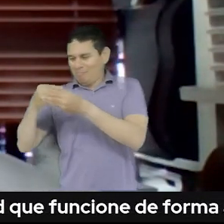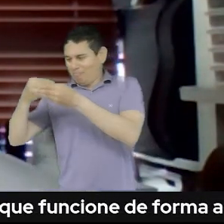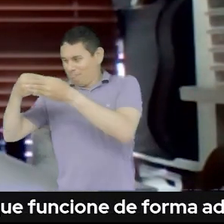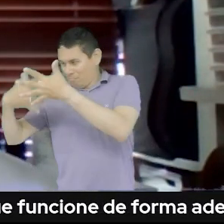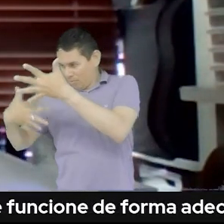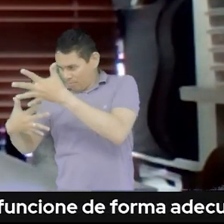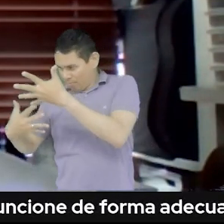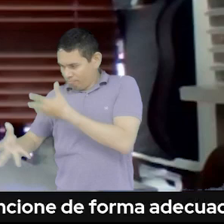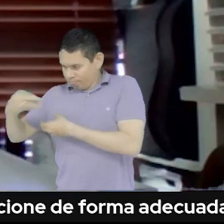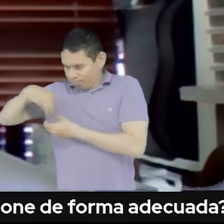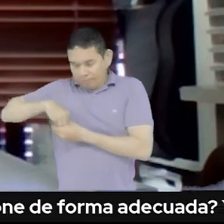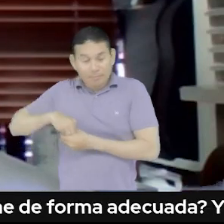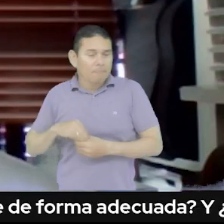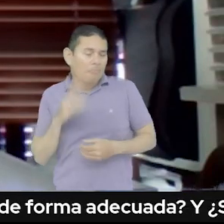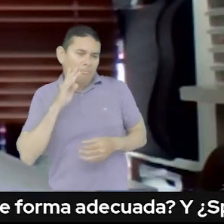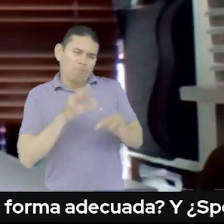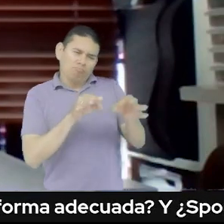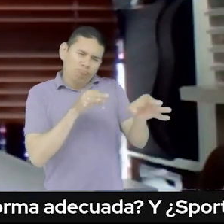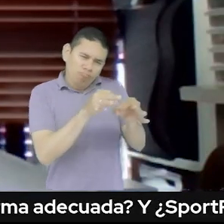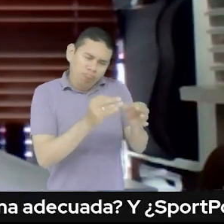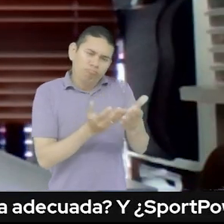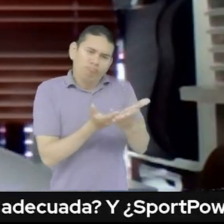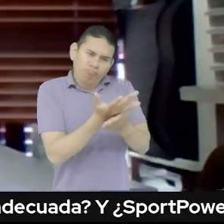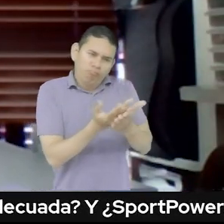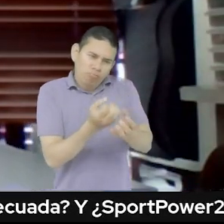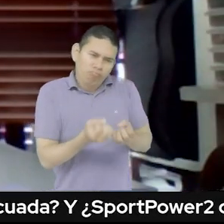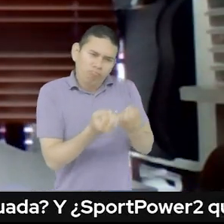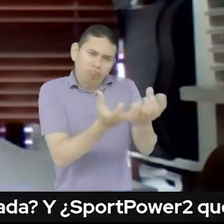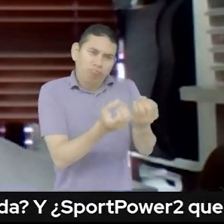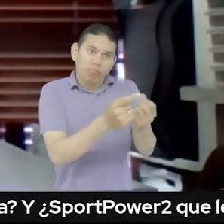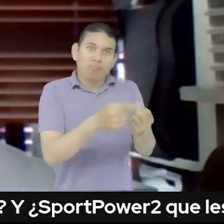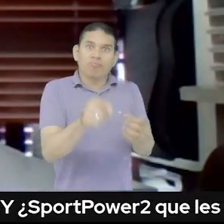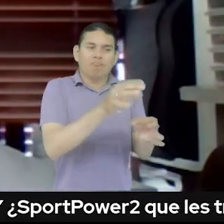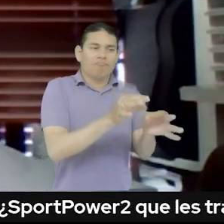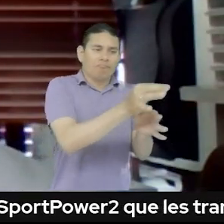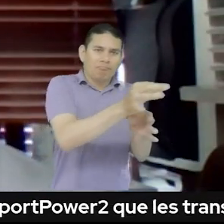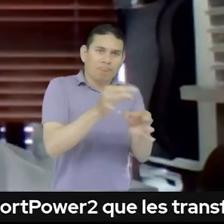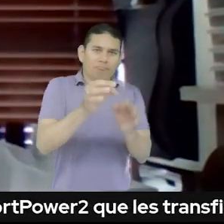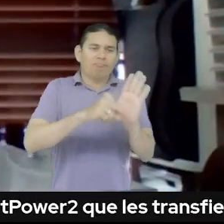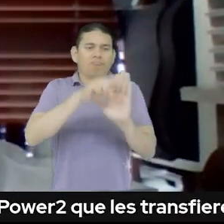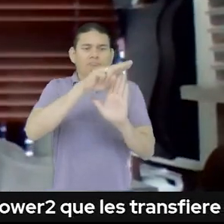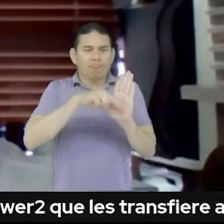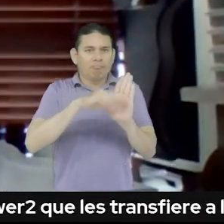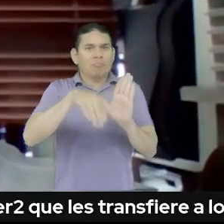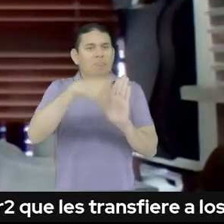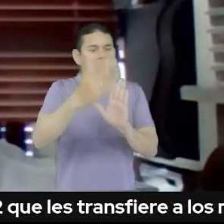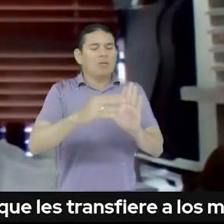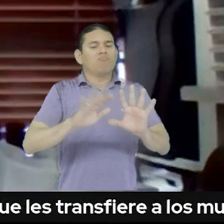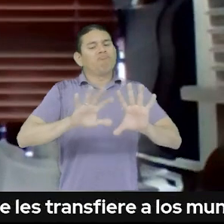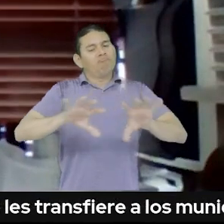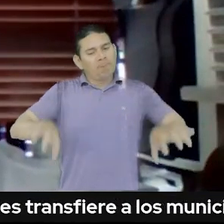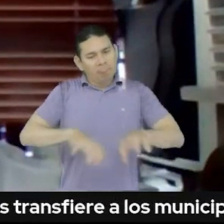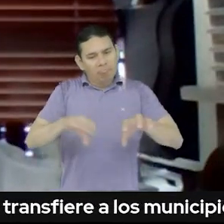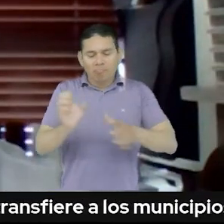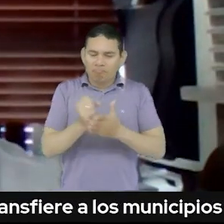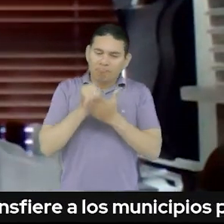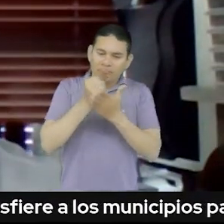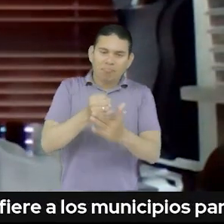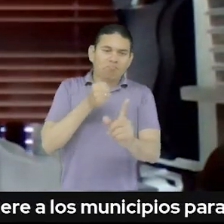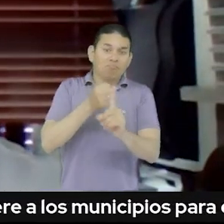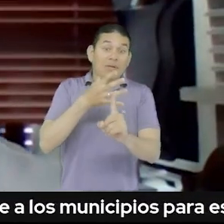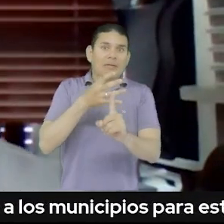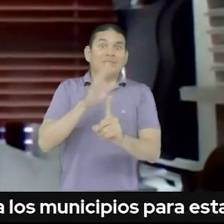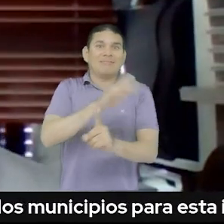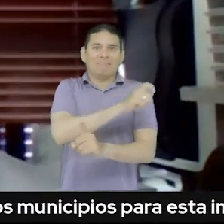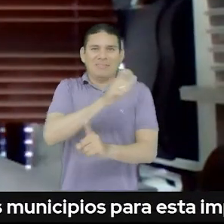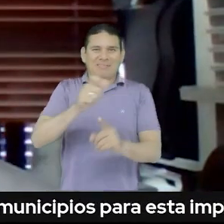manera que los territorios lleguen a tener esa política pública y que puedan efectivamente consolidar acciones afirmativas en